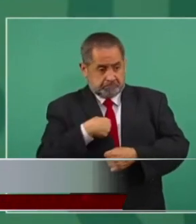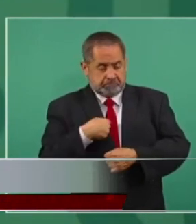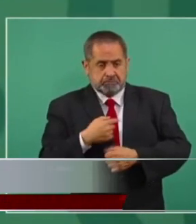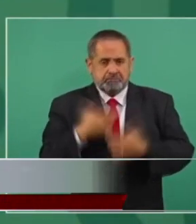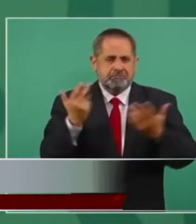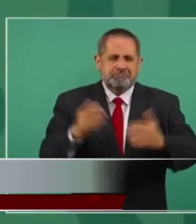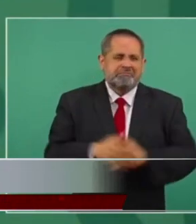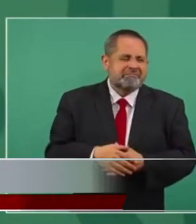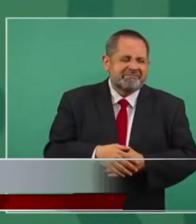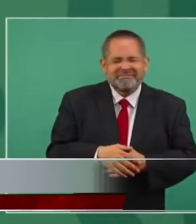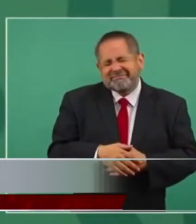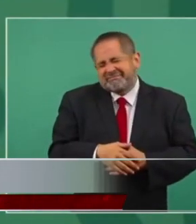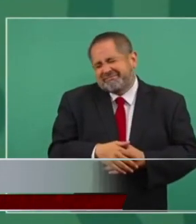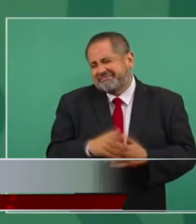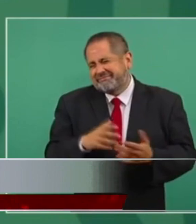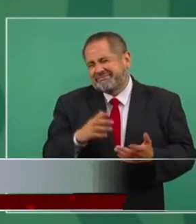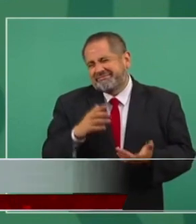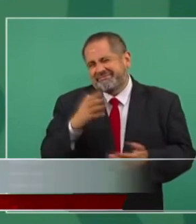no me extraña